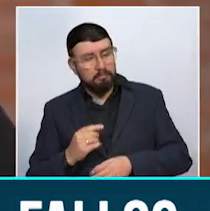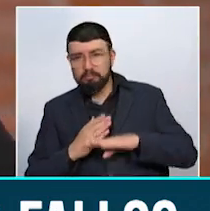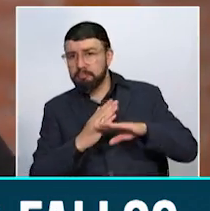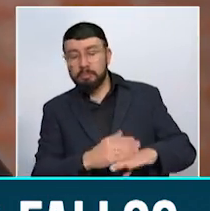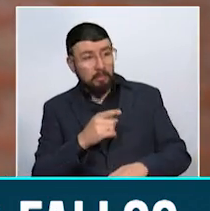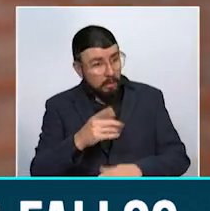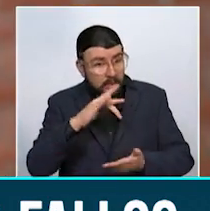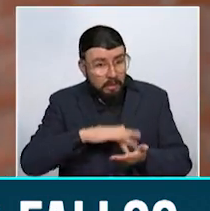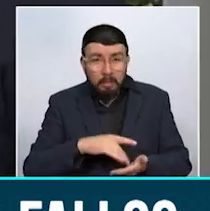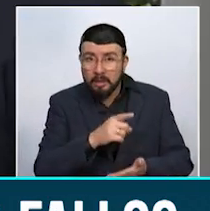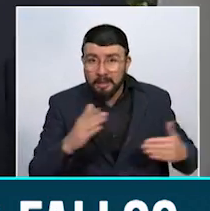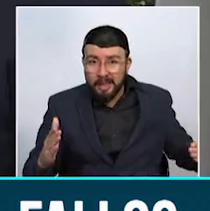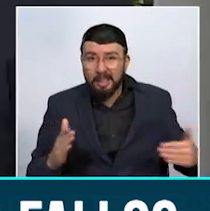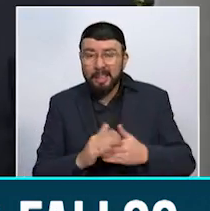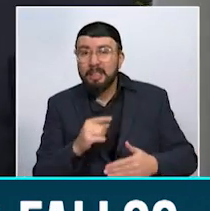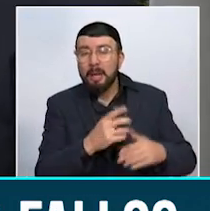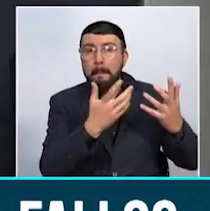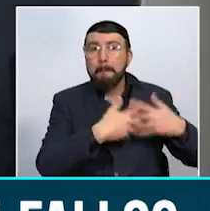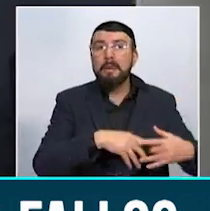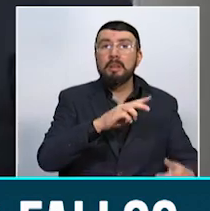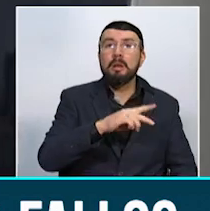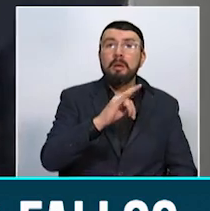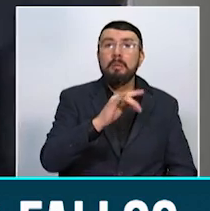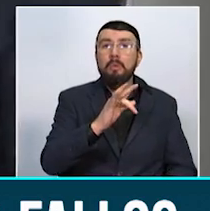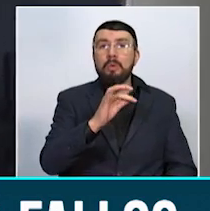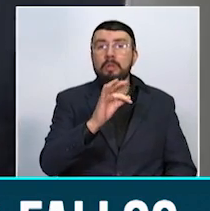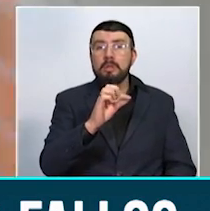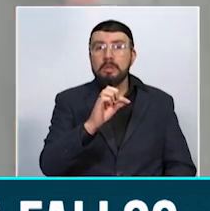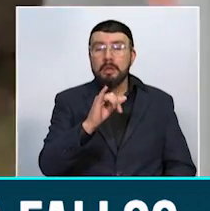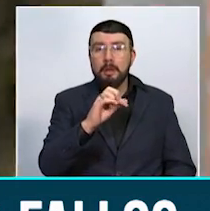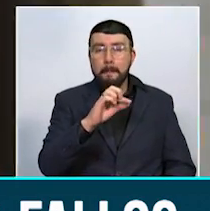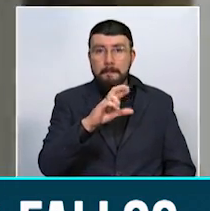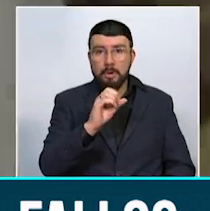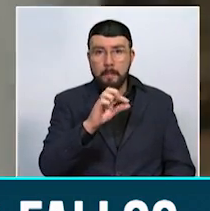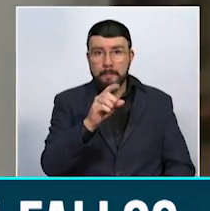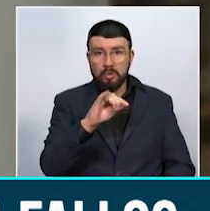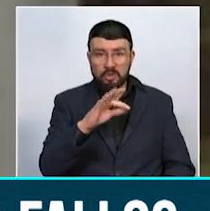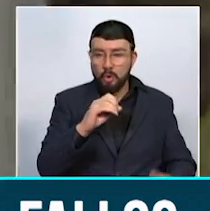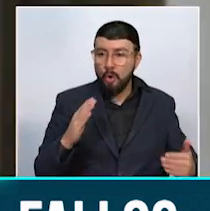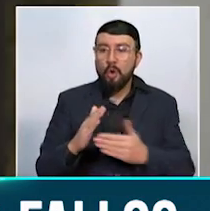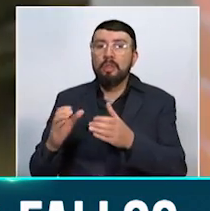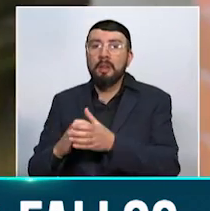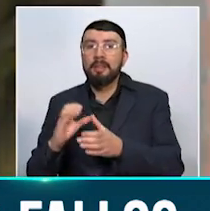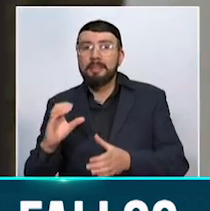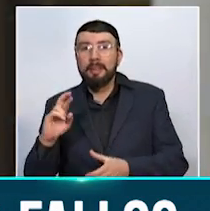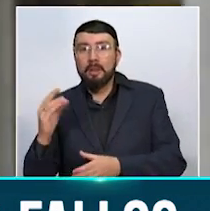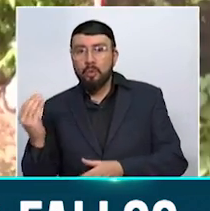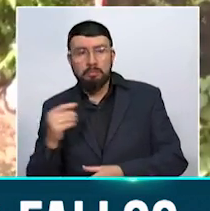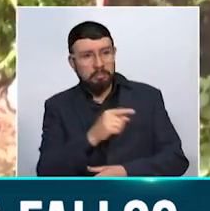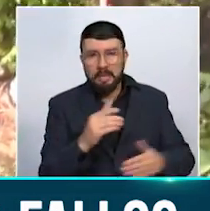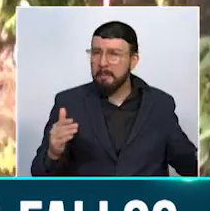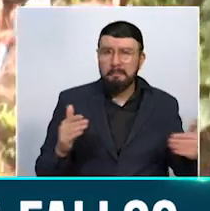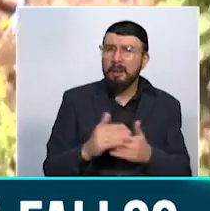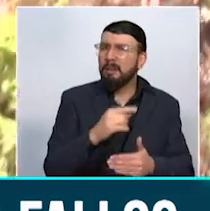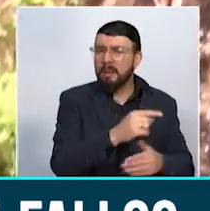pretensiones de la demanda que presentó la empresa Multipropósito de Calarcada contra la Corporación Autónoma Regional del Quindío. En la demanda, la empresa de servicios